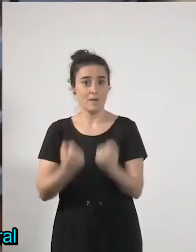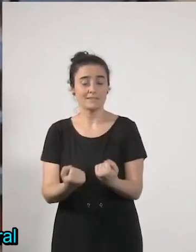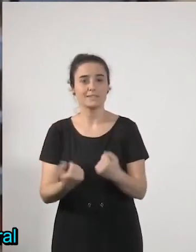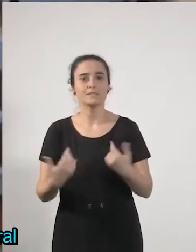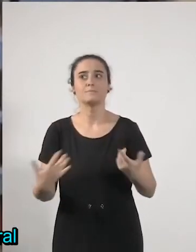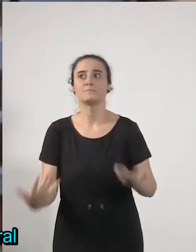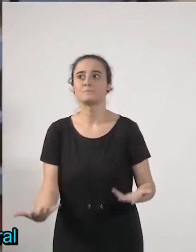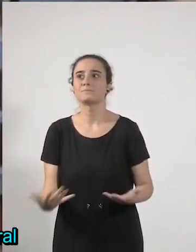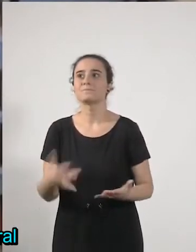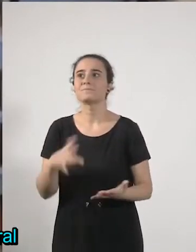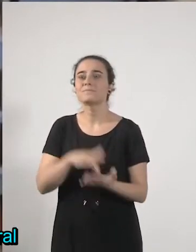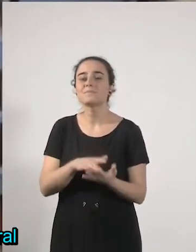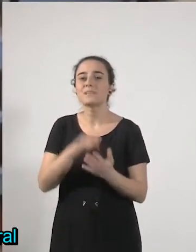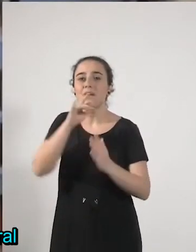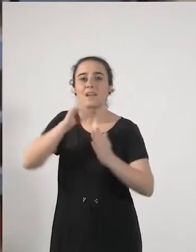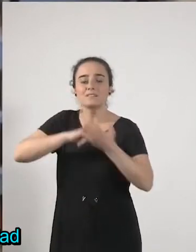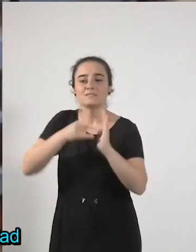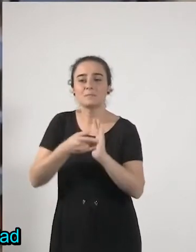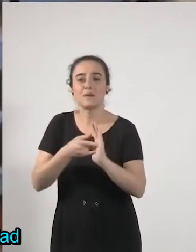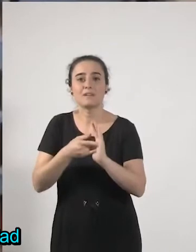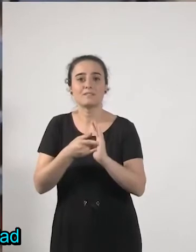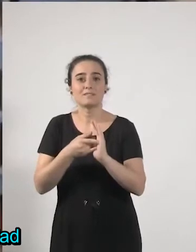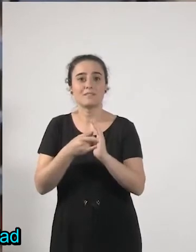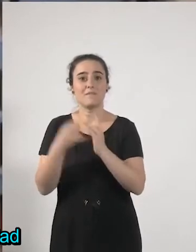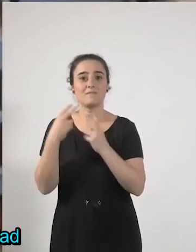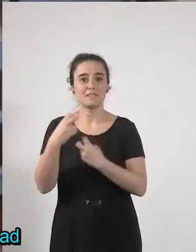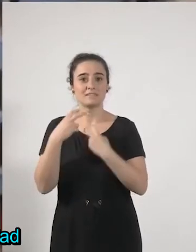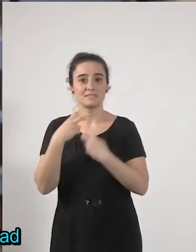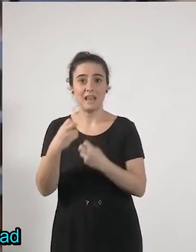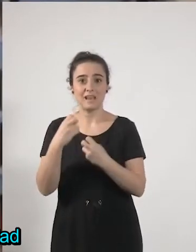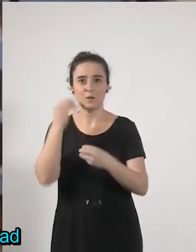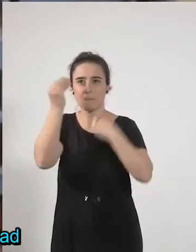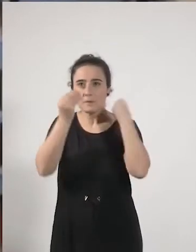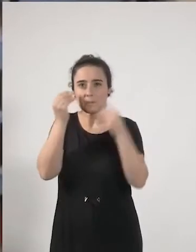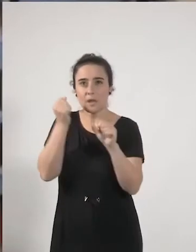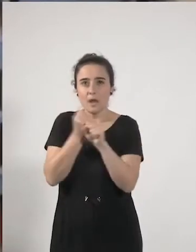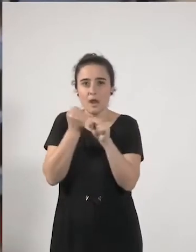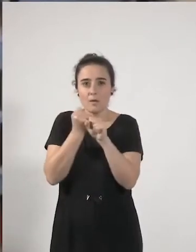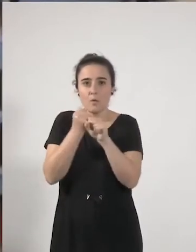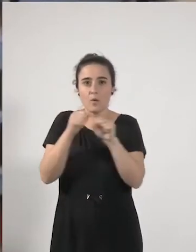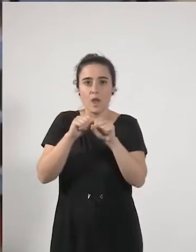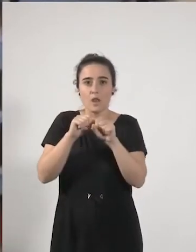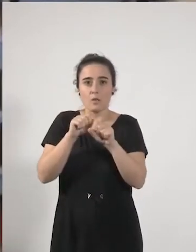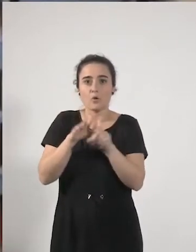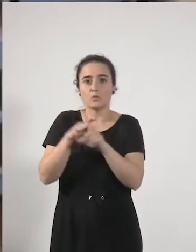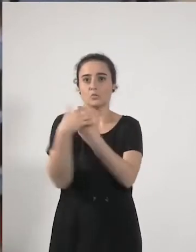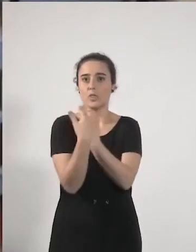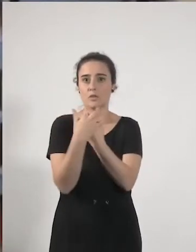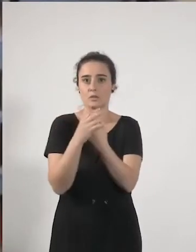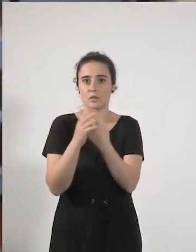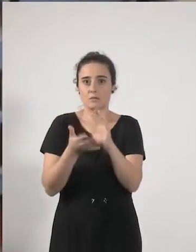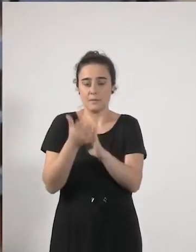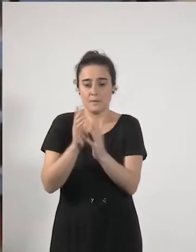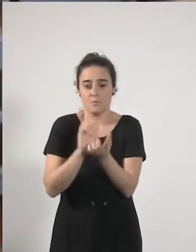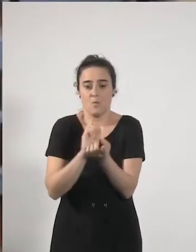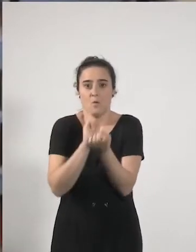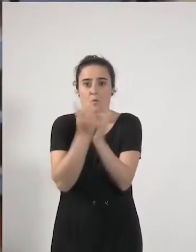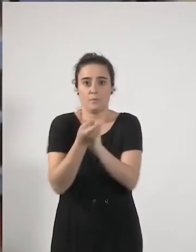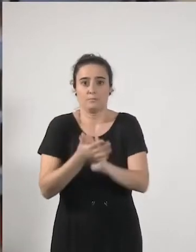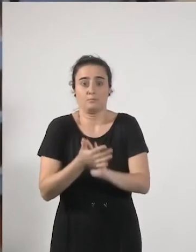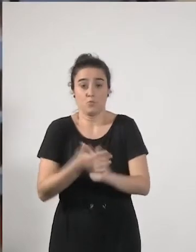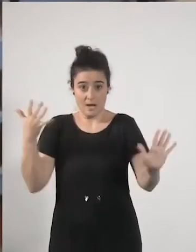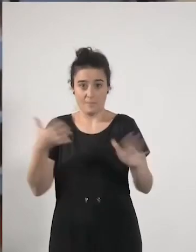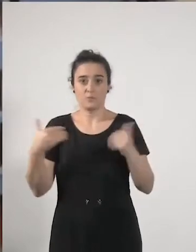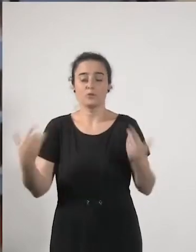pensado para un mundo laboral que está cambiando a gran velocidad y entonces los impuestos también deberían